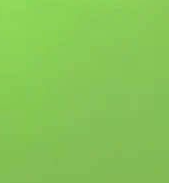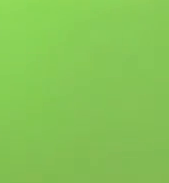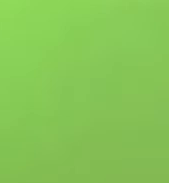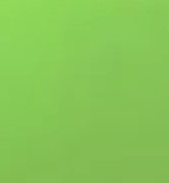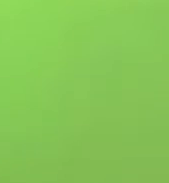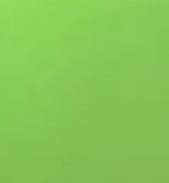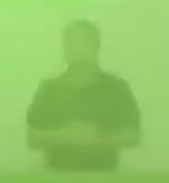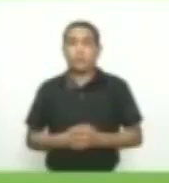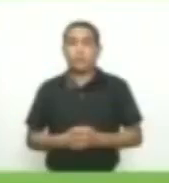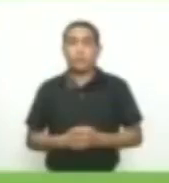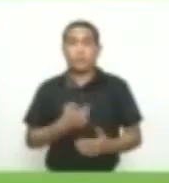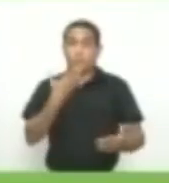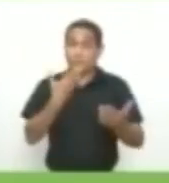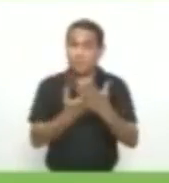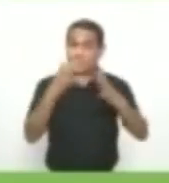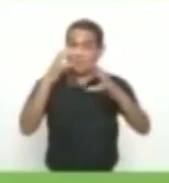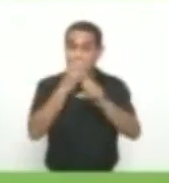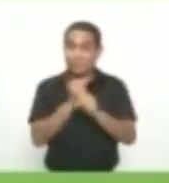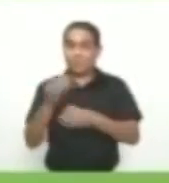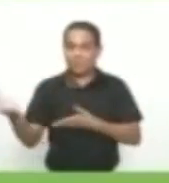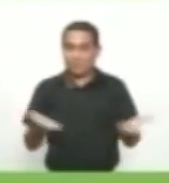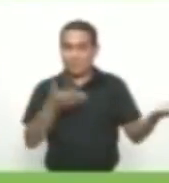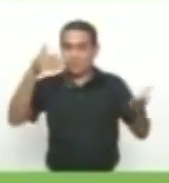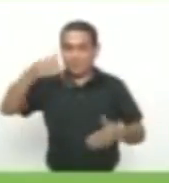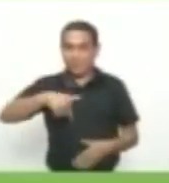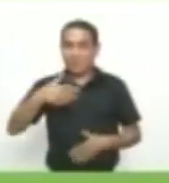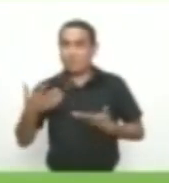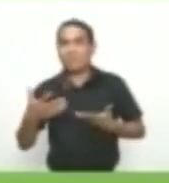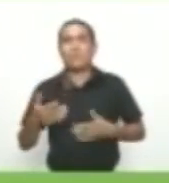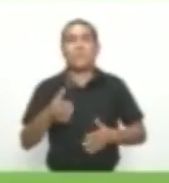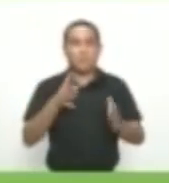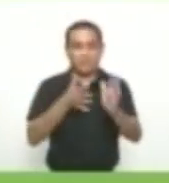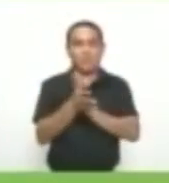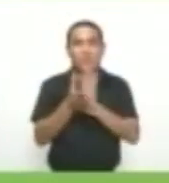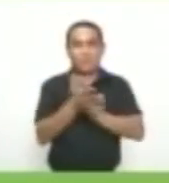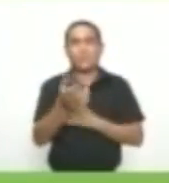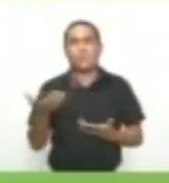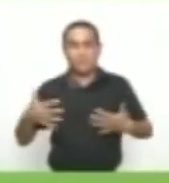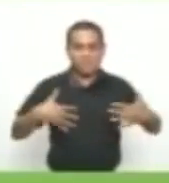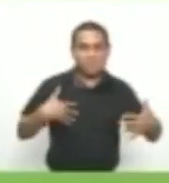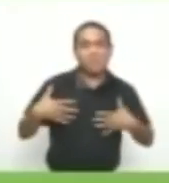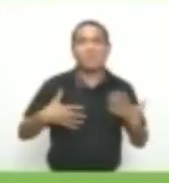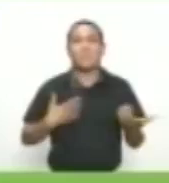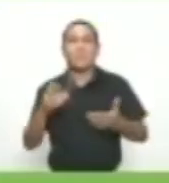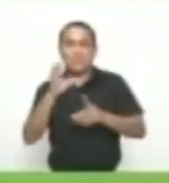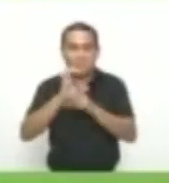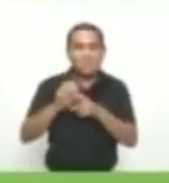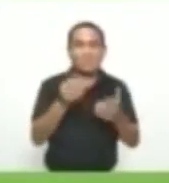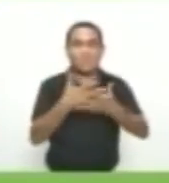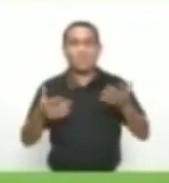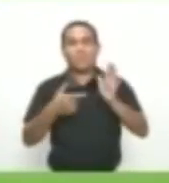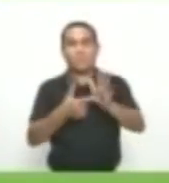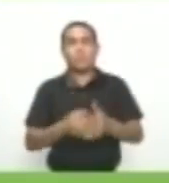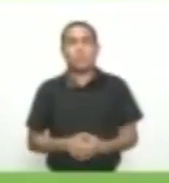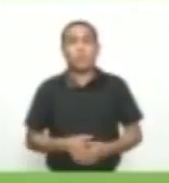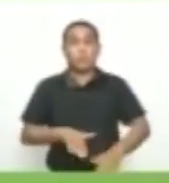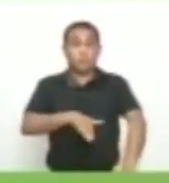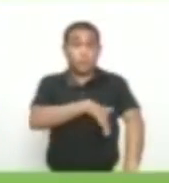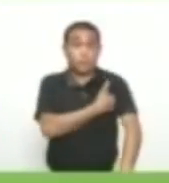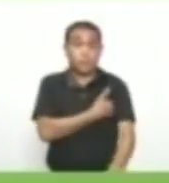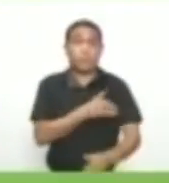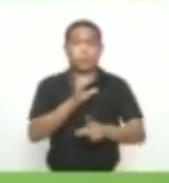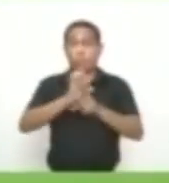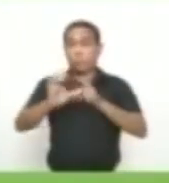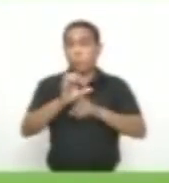Muy buenas noches Y bienvenidos Aquí les tengo La mejor información Del entretenimiento Y la Secretaría de Cultura Lanza un proyecto